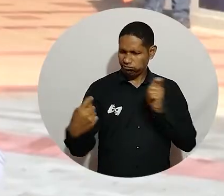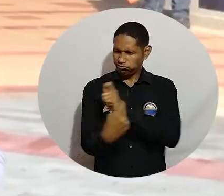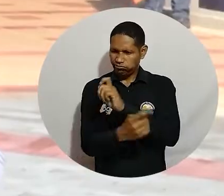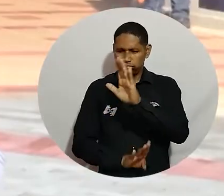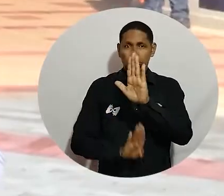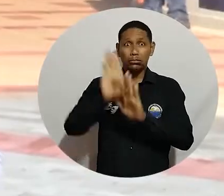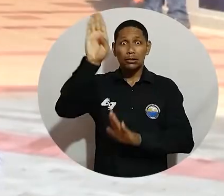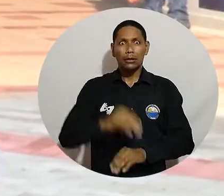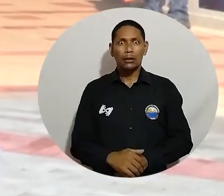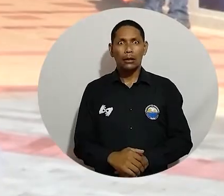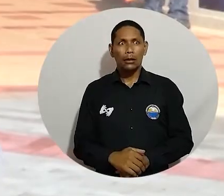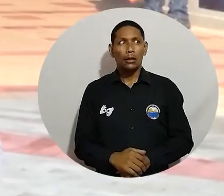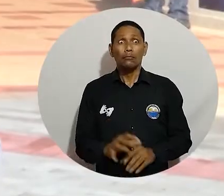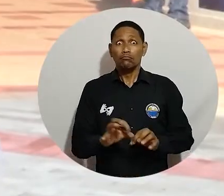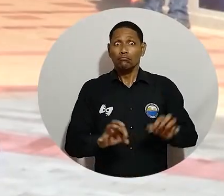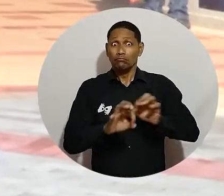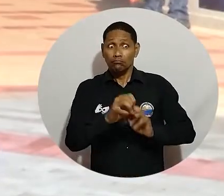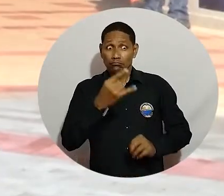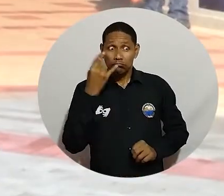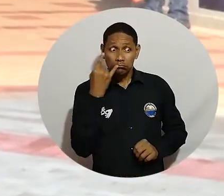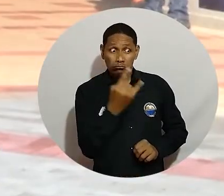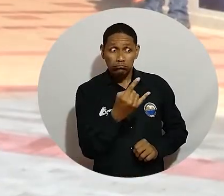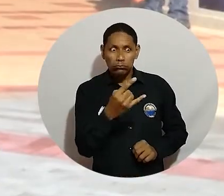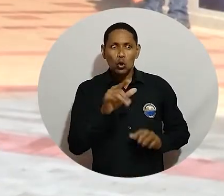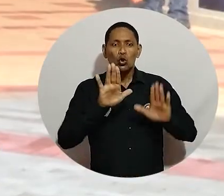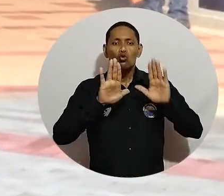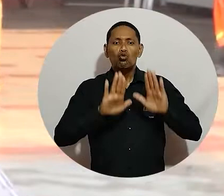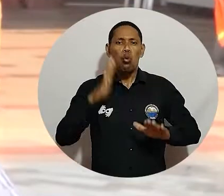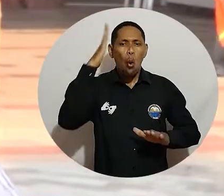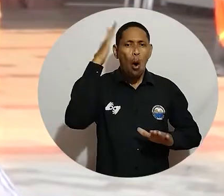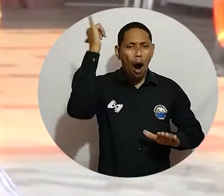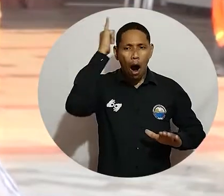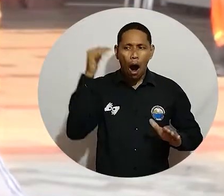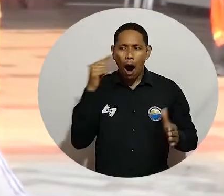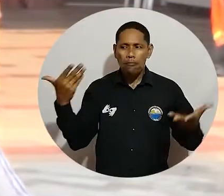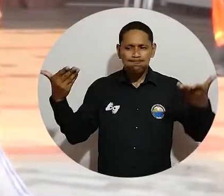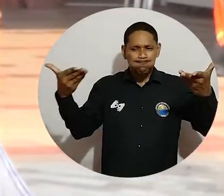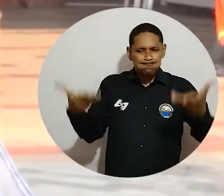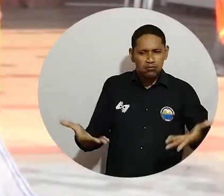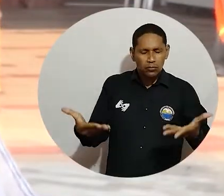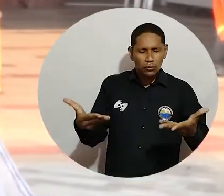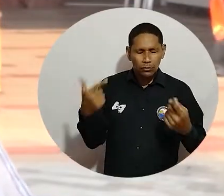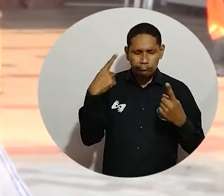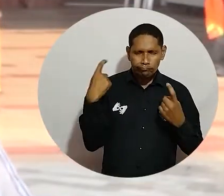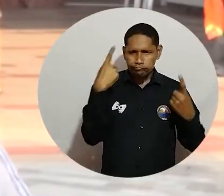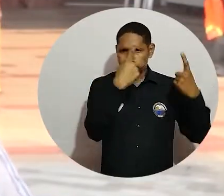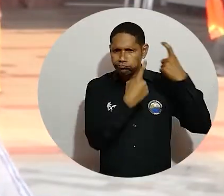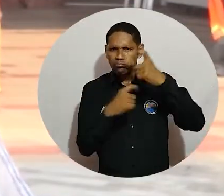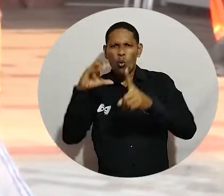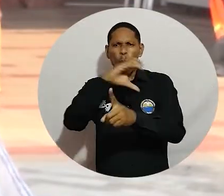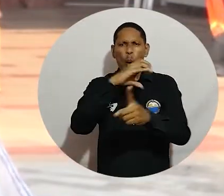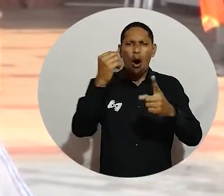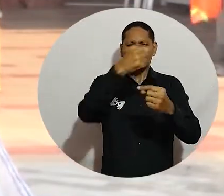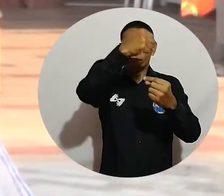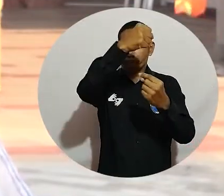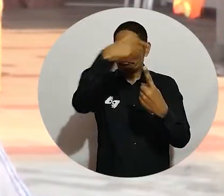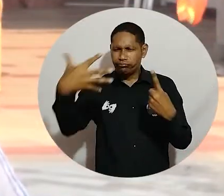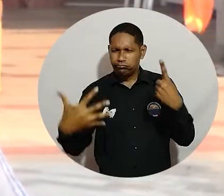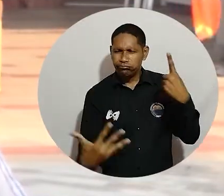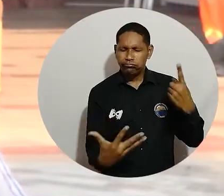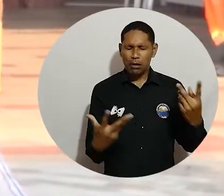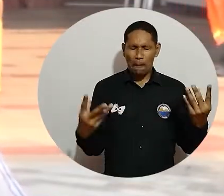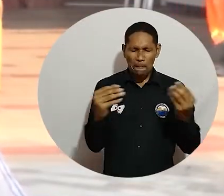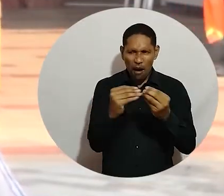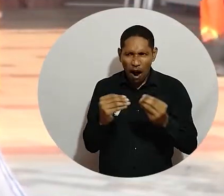Me parece interesante poner en el escenario académico un análisis que involucre la interculturalidad,